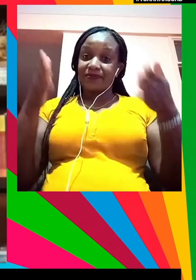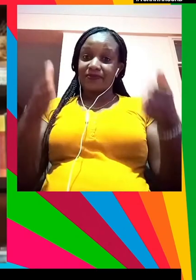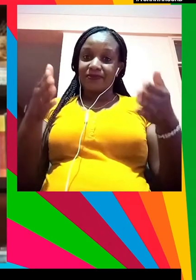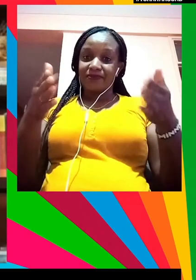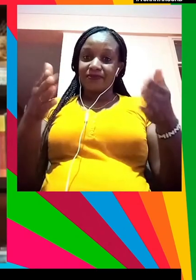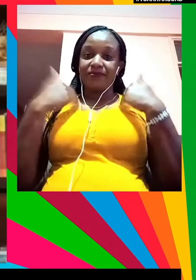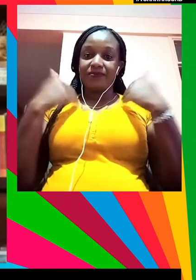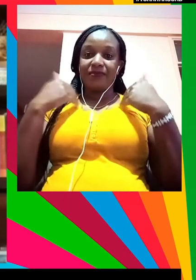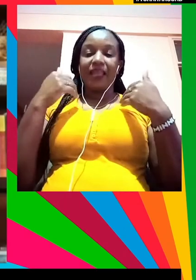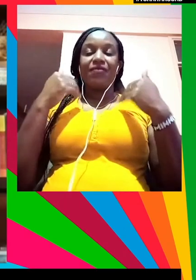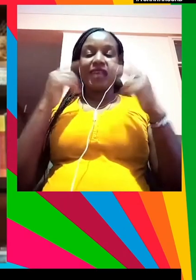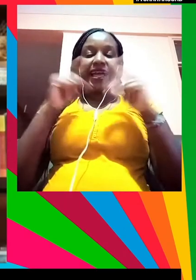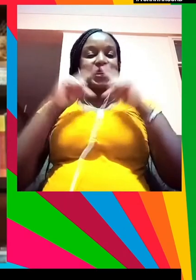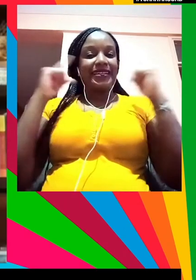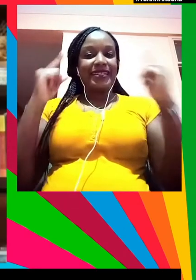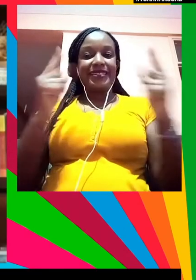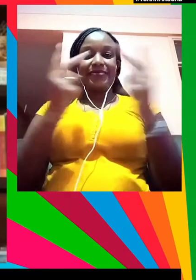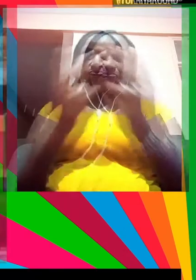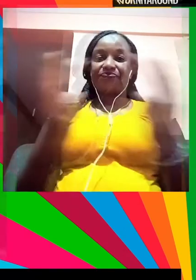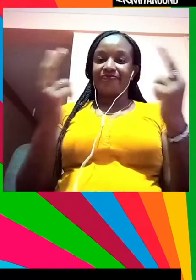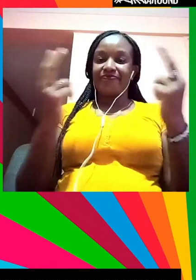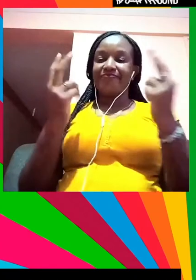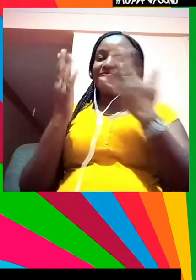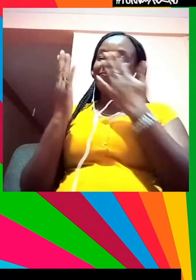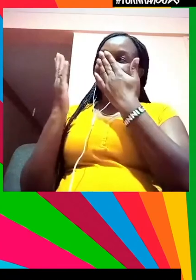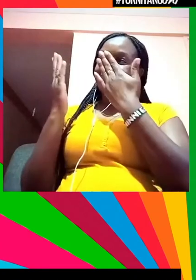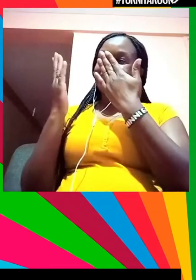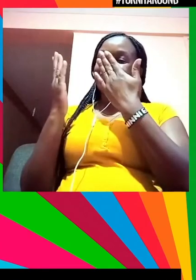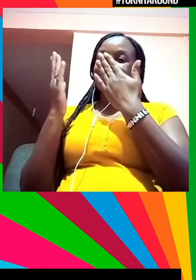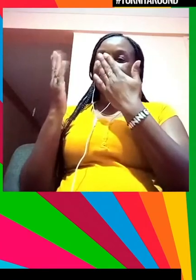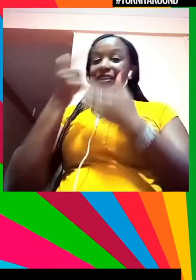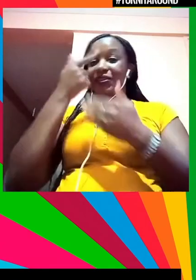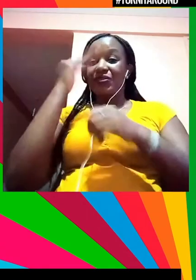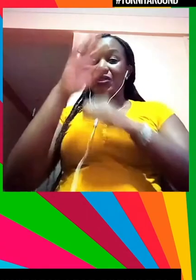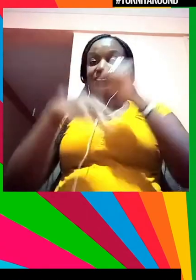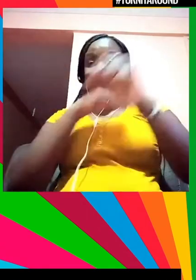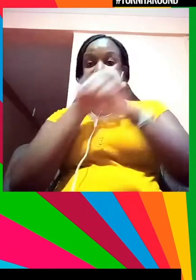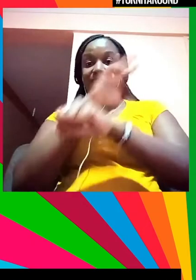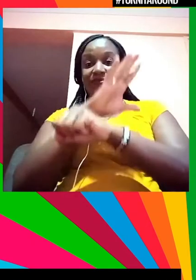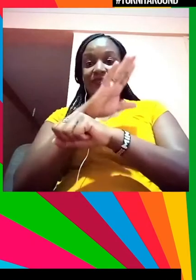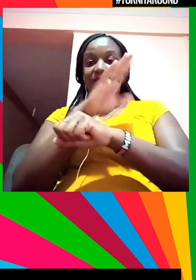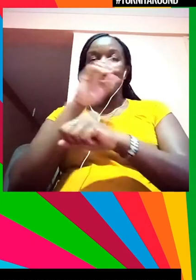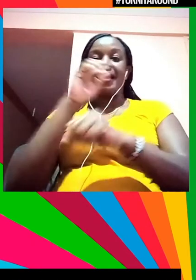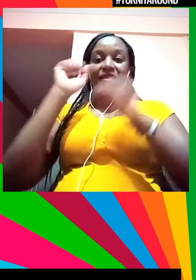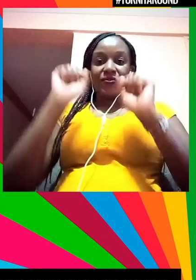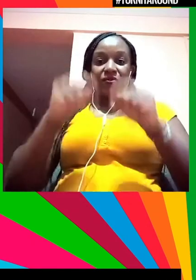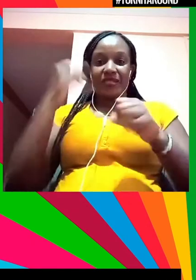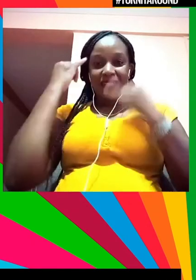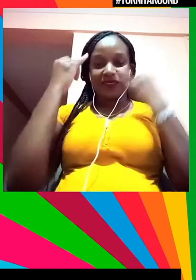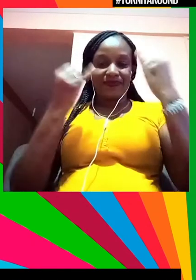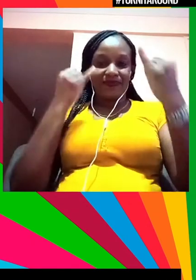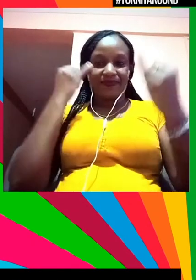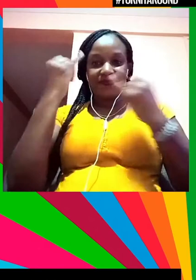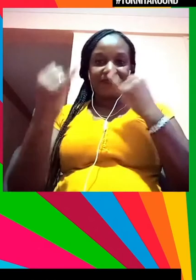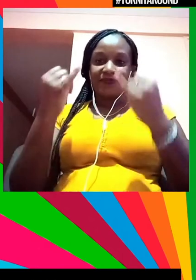tenemos un panel fantástico y conozcámoslos. Vamos a estar todos en remoto y podéis levantar